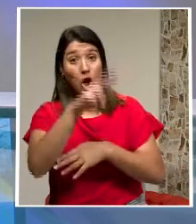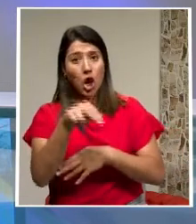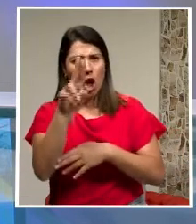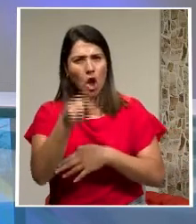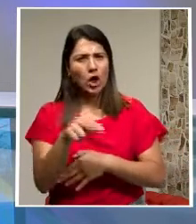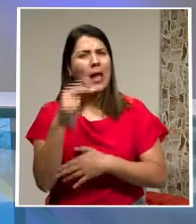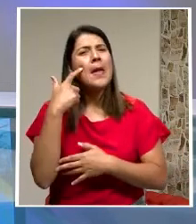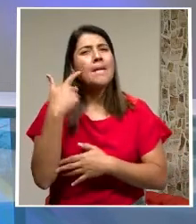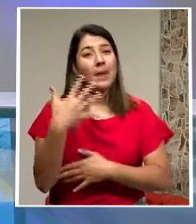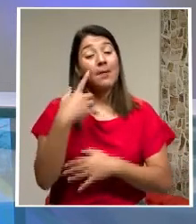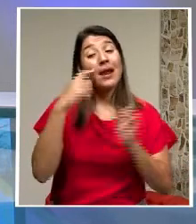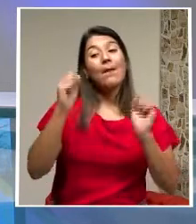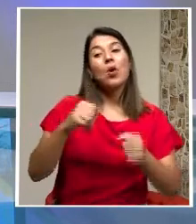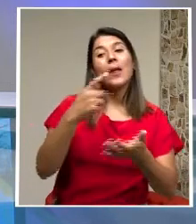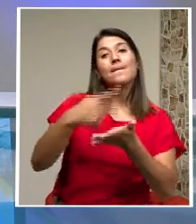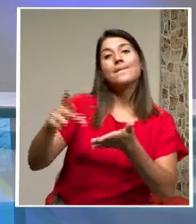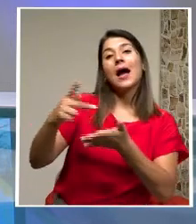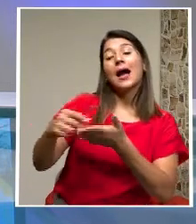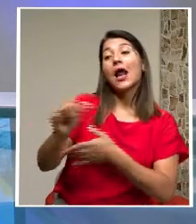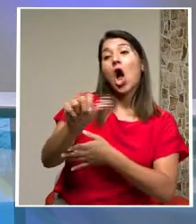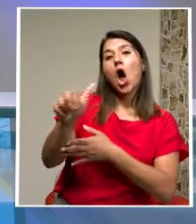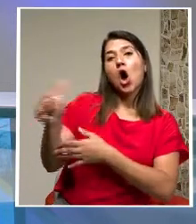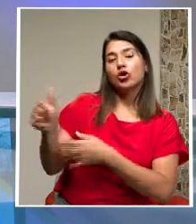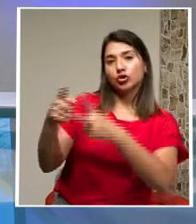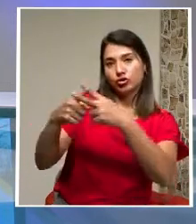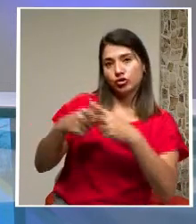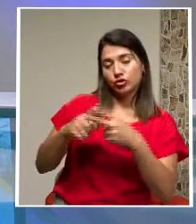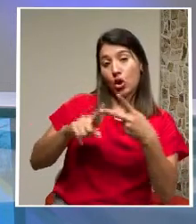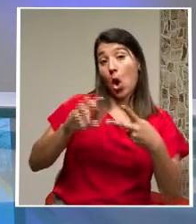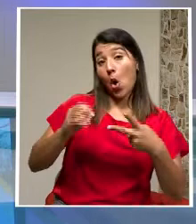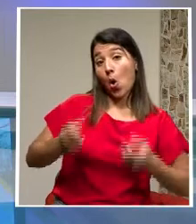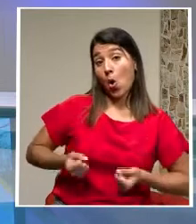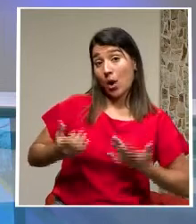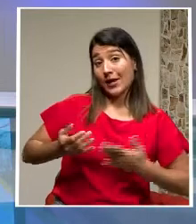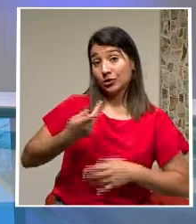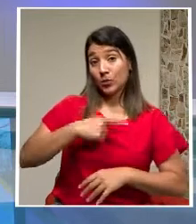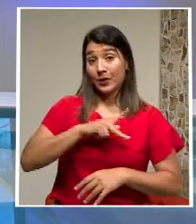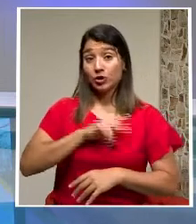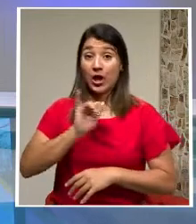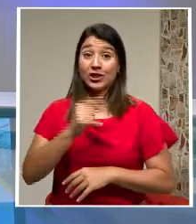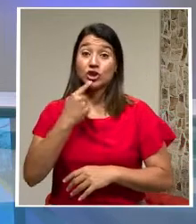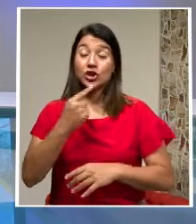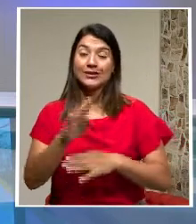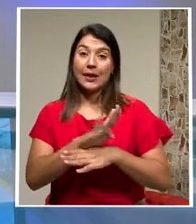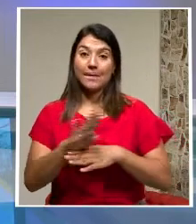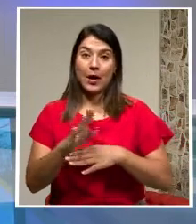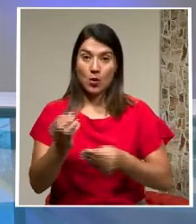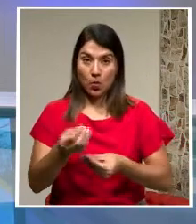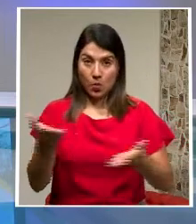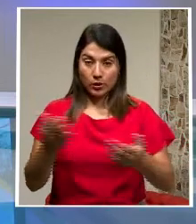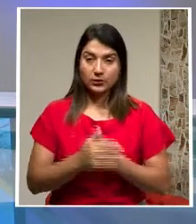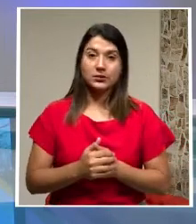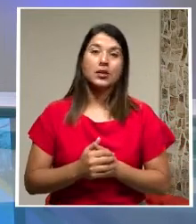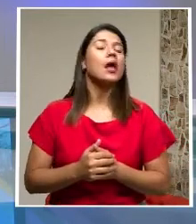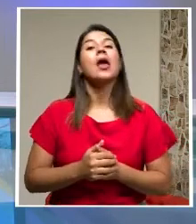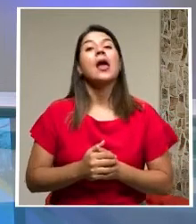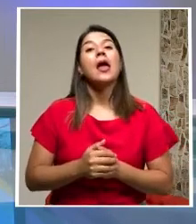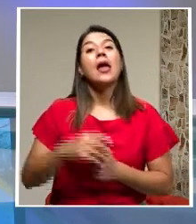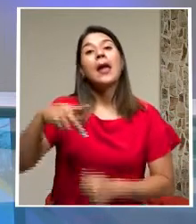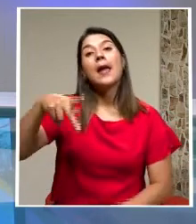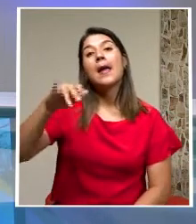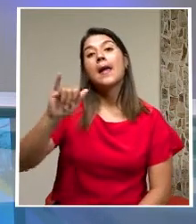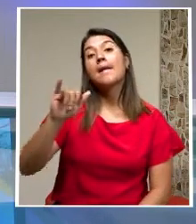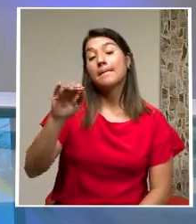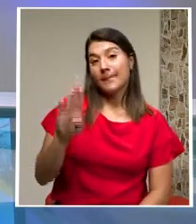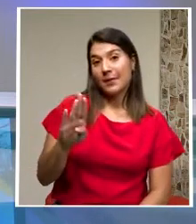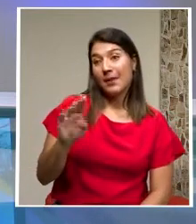refundimiento De deudas Y gastos Personales Así lo aseguran Algunos bancos Públicos La tasa Básica pasiva Ha